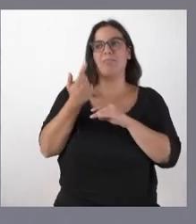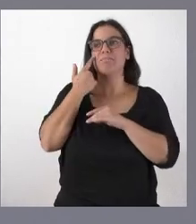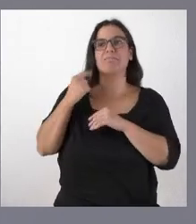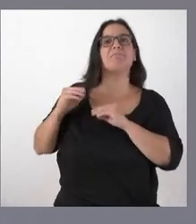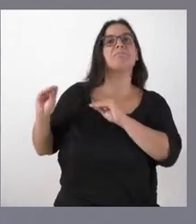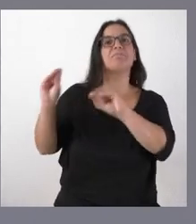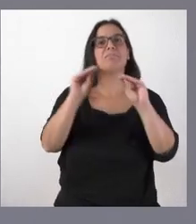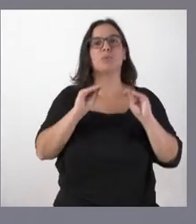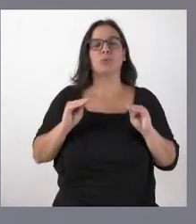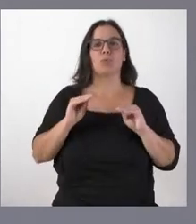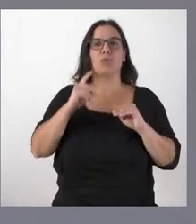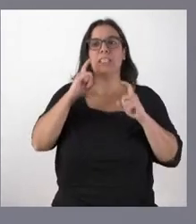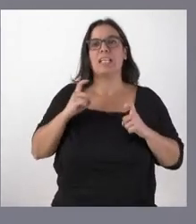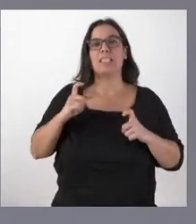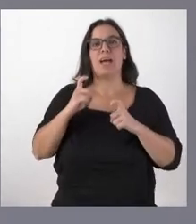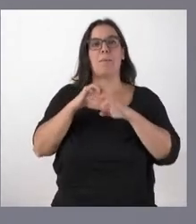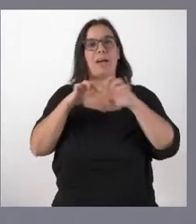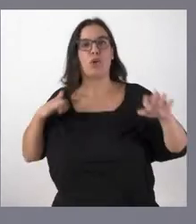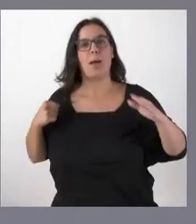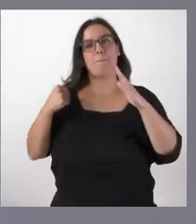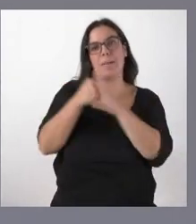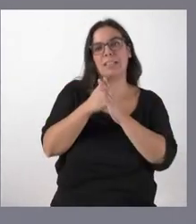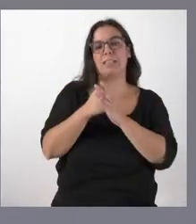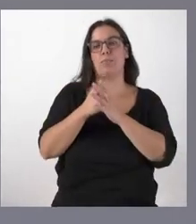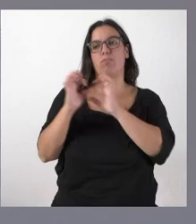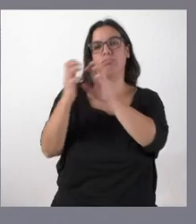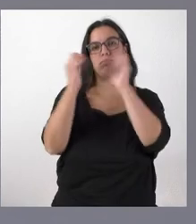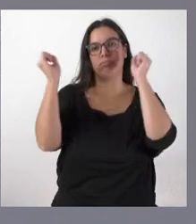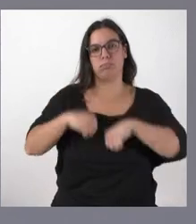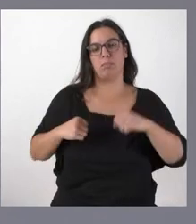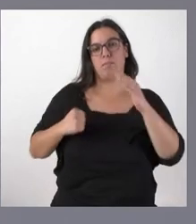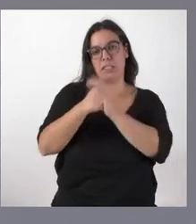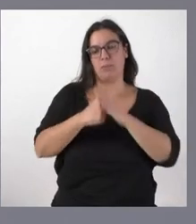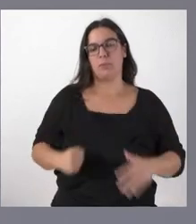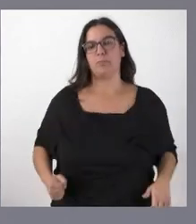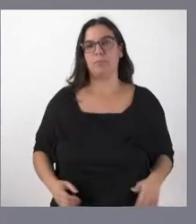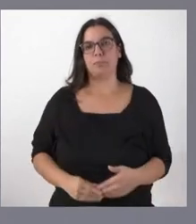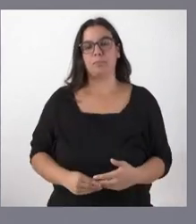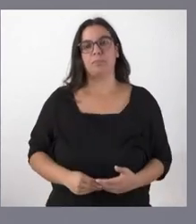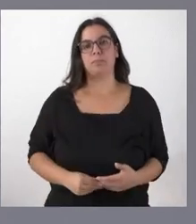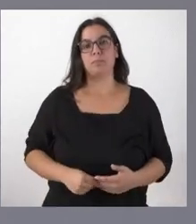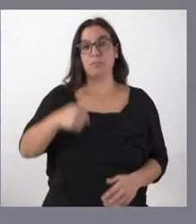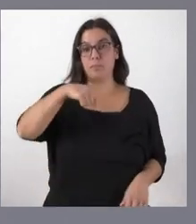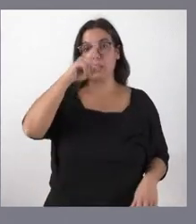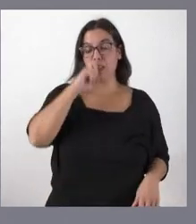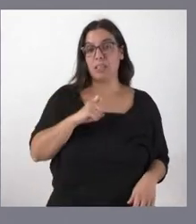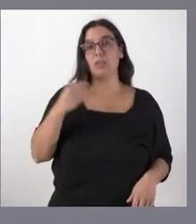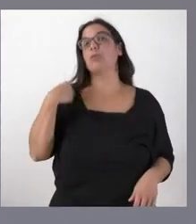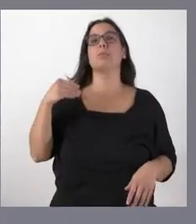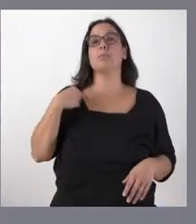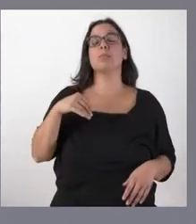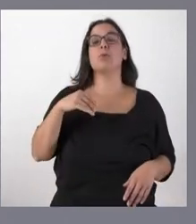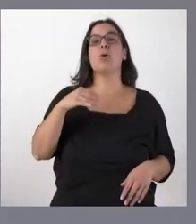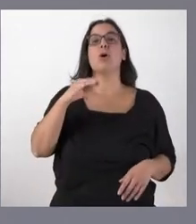una posición lo más avalada lo más común lo más consensuada posible entre todas las partes. ¿Se va a celebrar este año el FACIL en Salamanca?